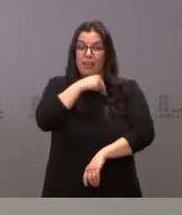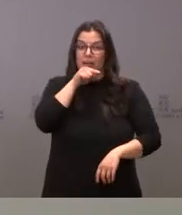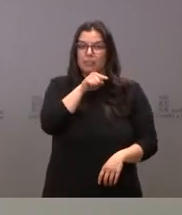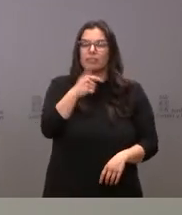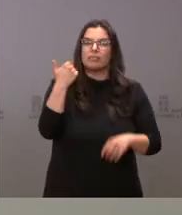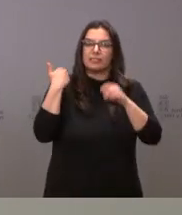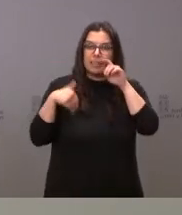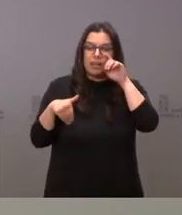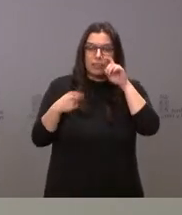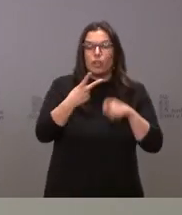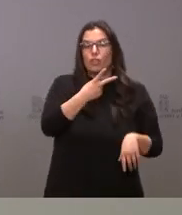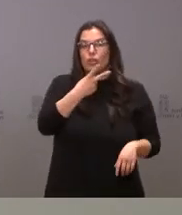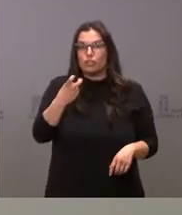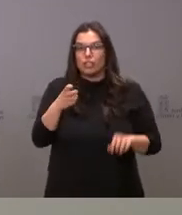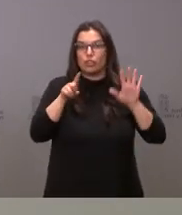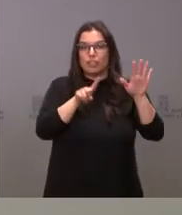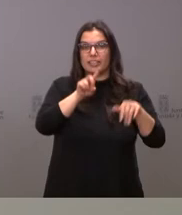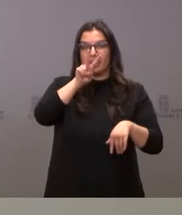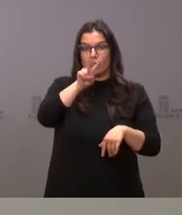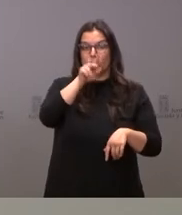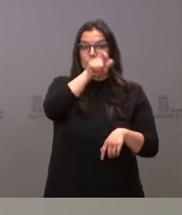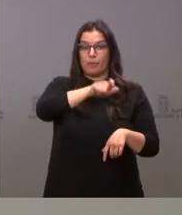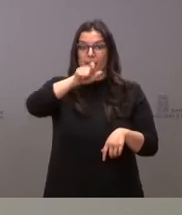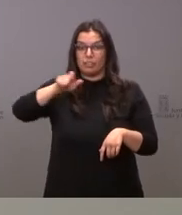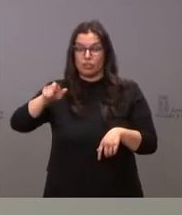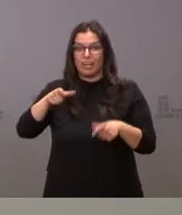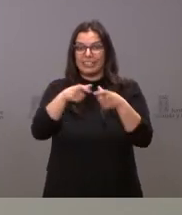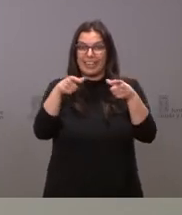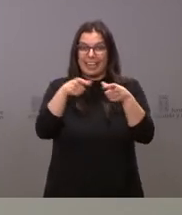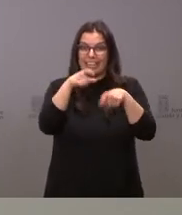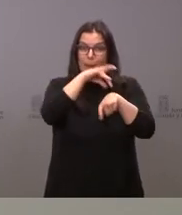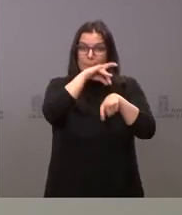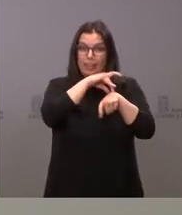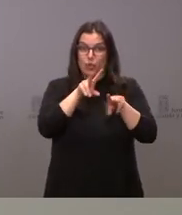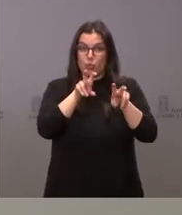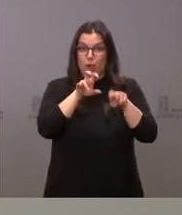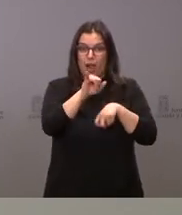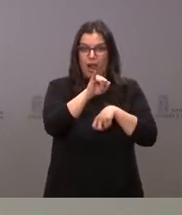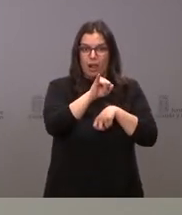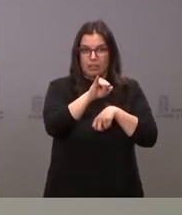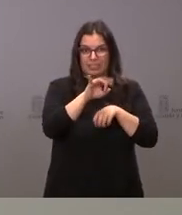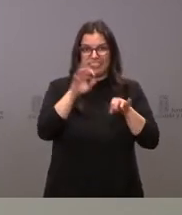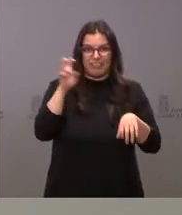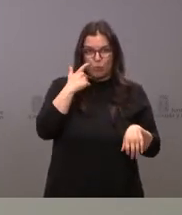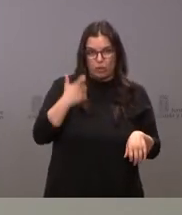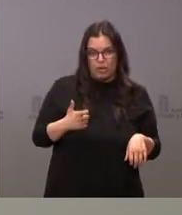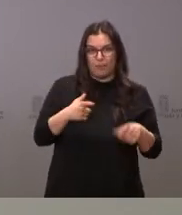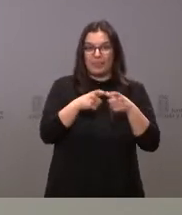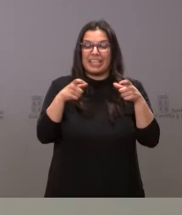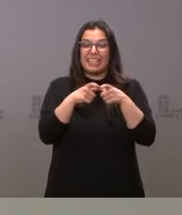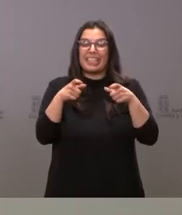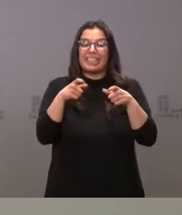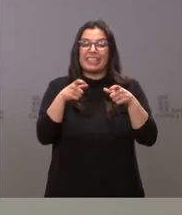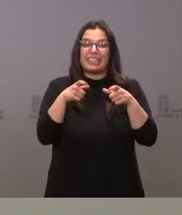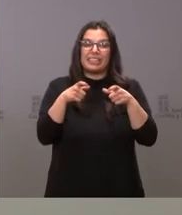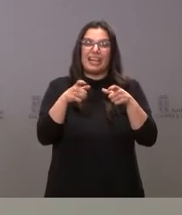son 262 las personas que tienen la tarjeta sanitaria. Estamos hablando de la tarjeta sanitaria en